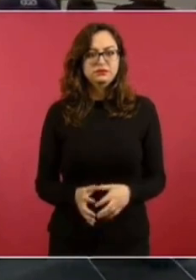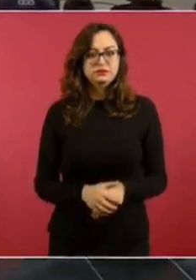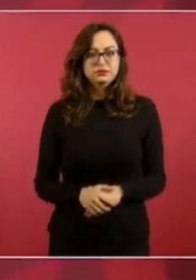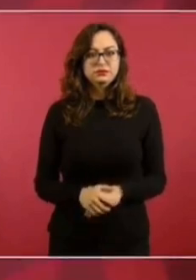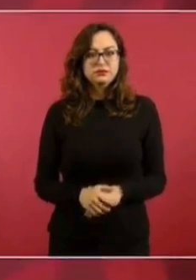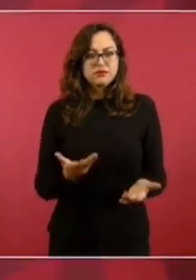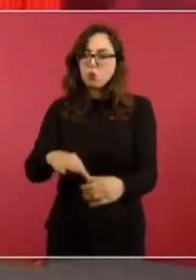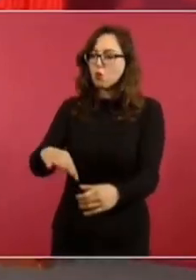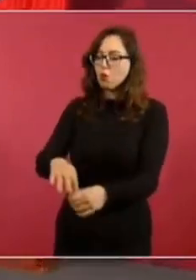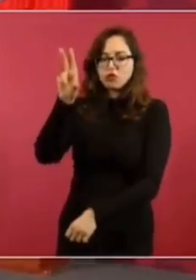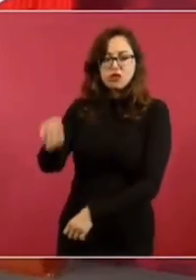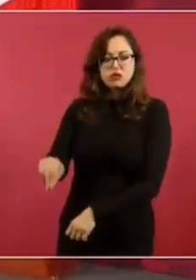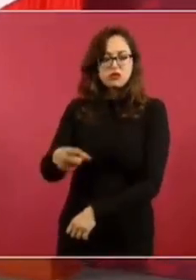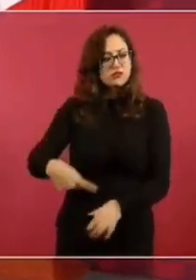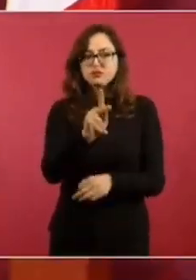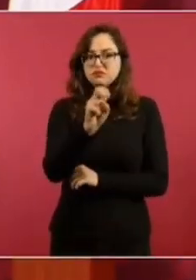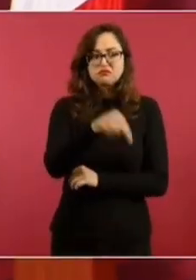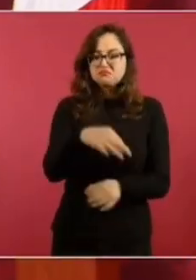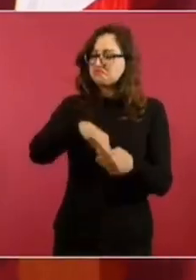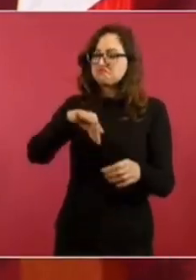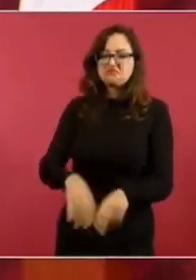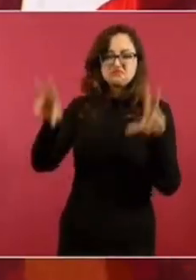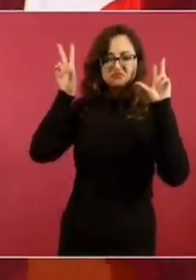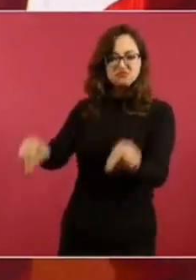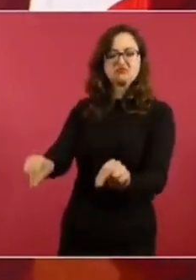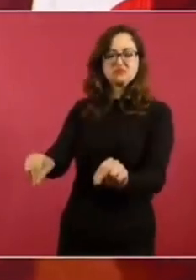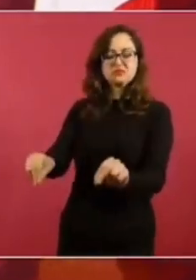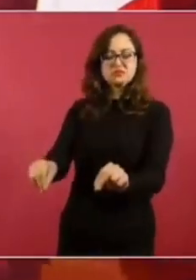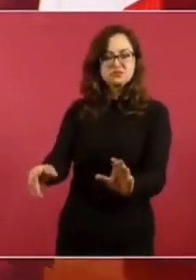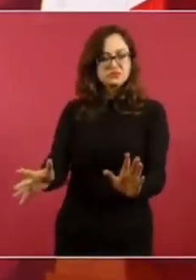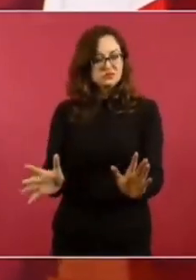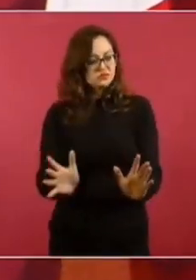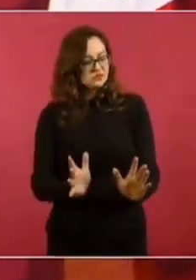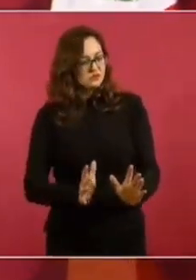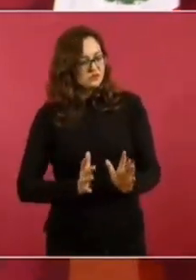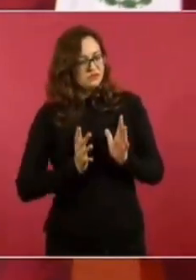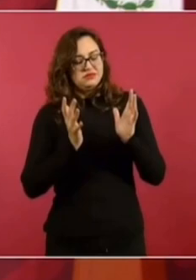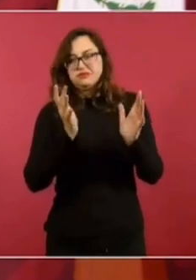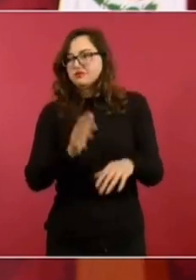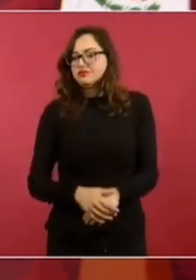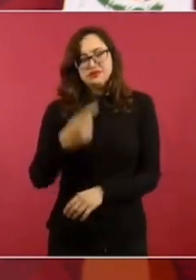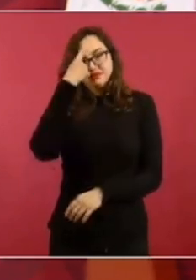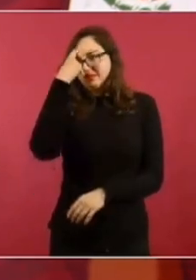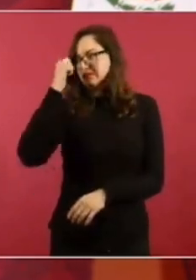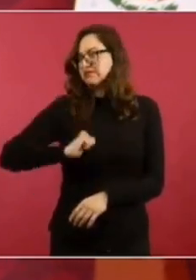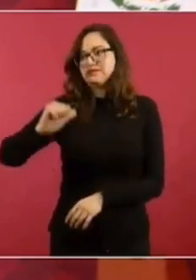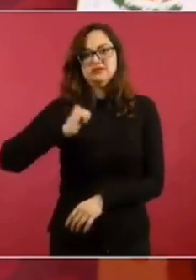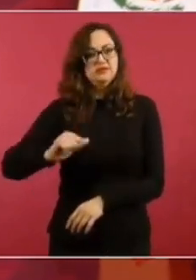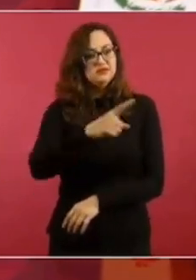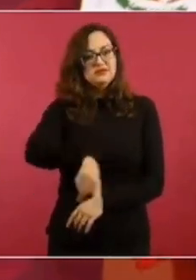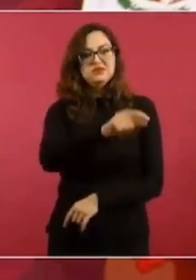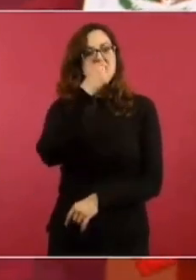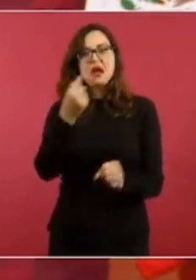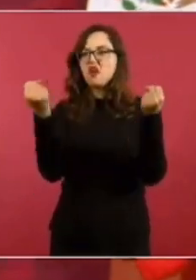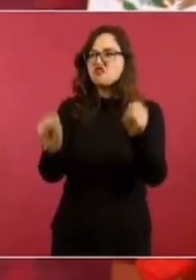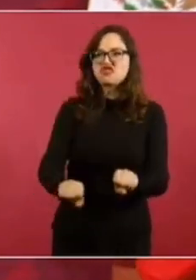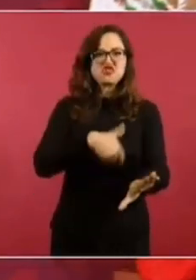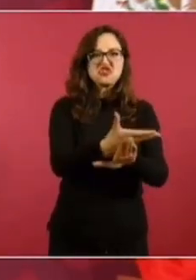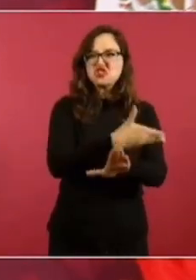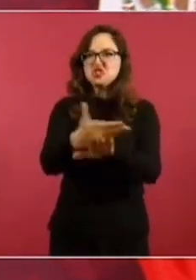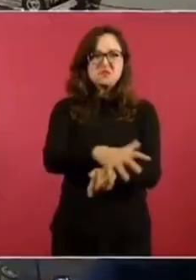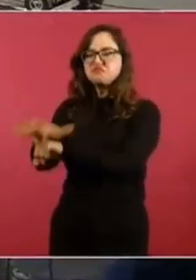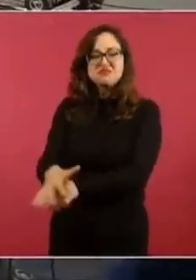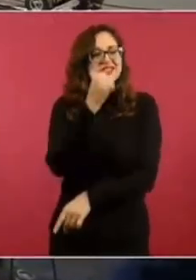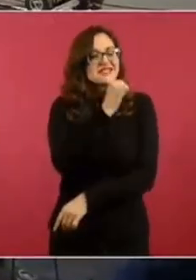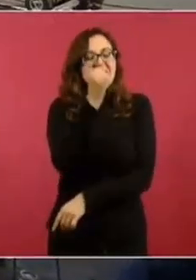votando en contra, y a todos los panistas que son de lo más retrógrada y autoritario que puede haber, como buenos